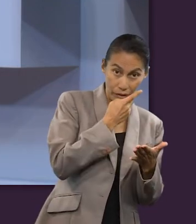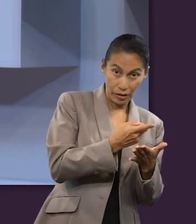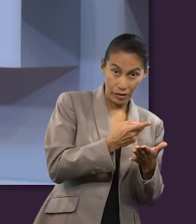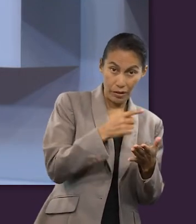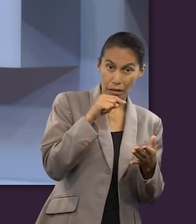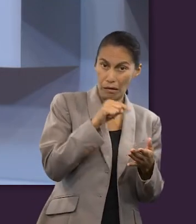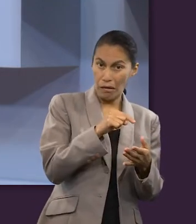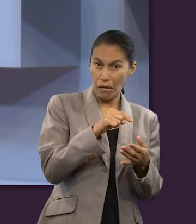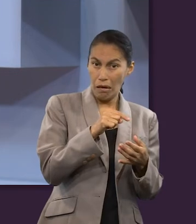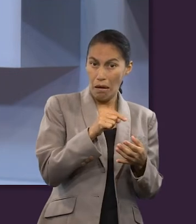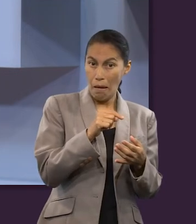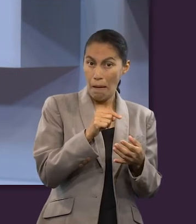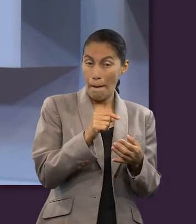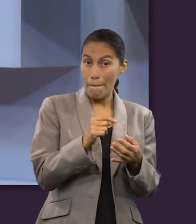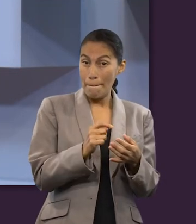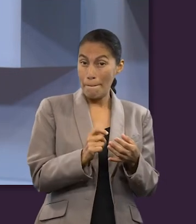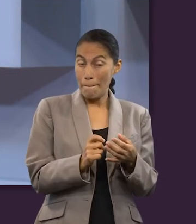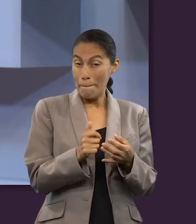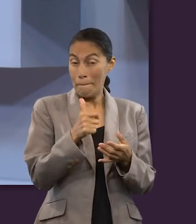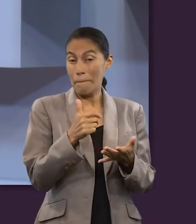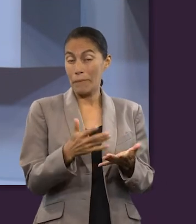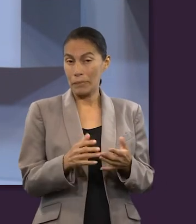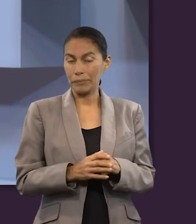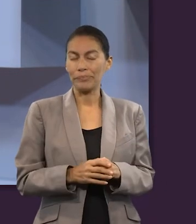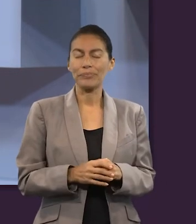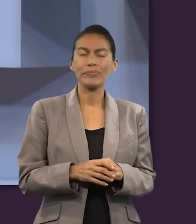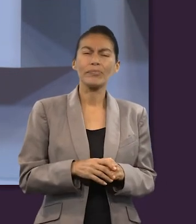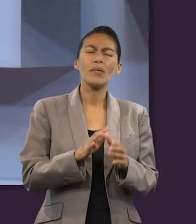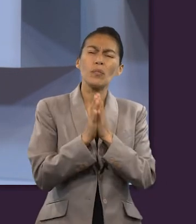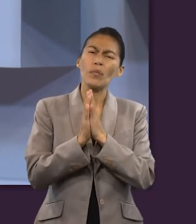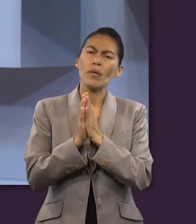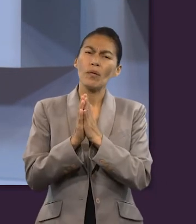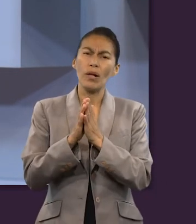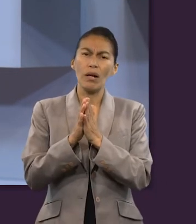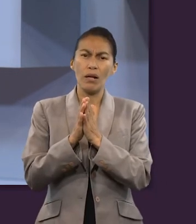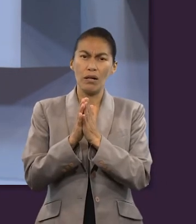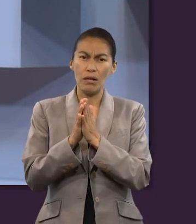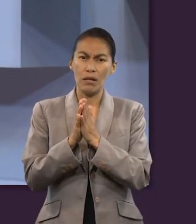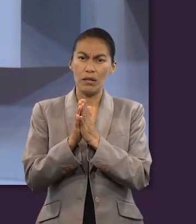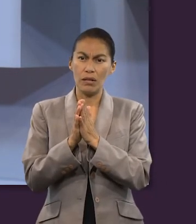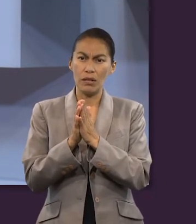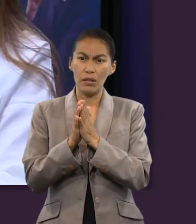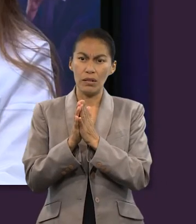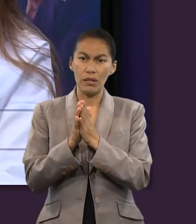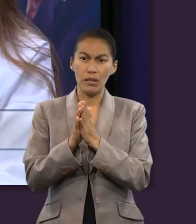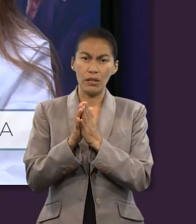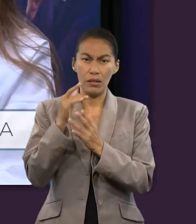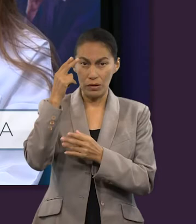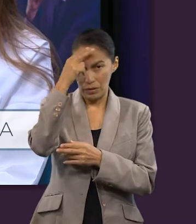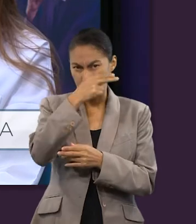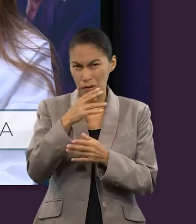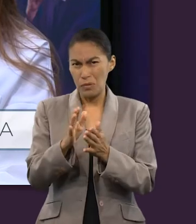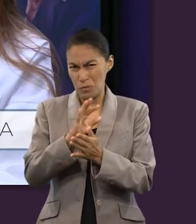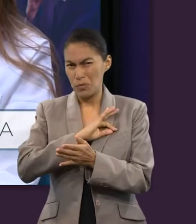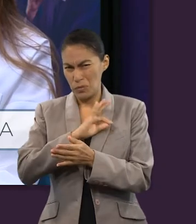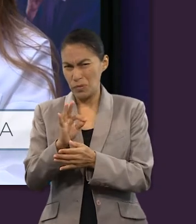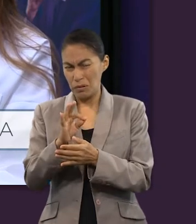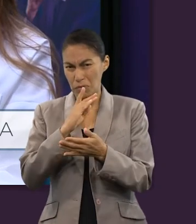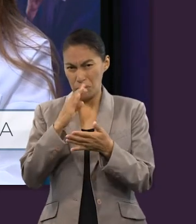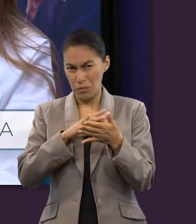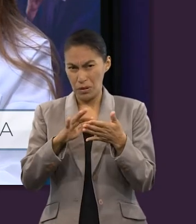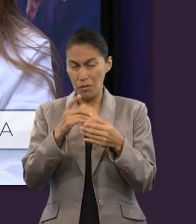con las primicias. ¿Será, Noemí, que nos puedas leer 1 Corintios 15-20? Dice así,